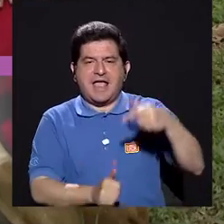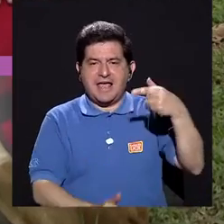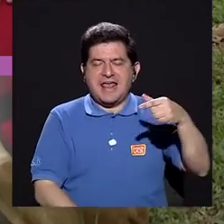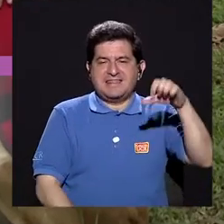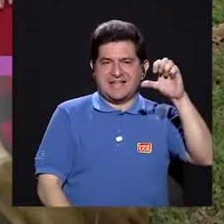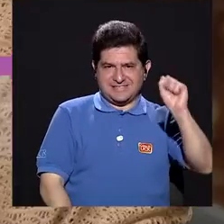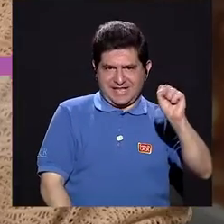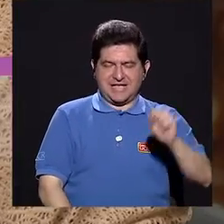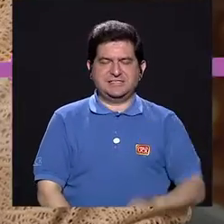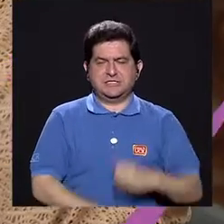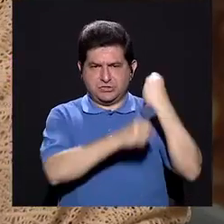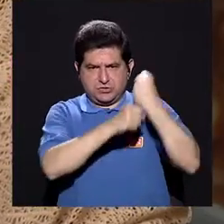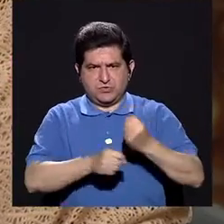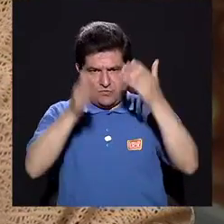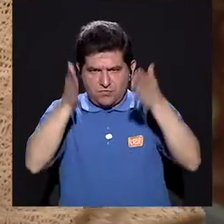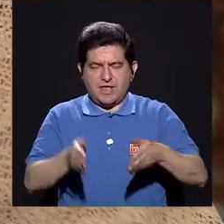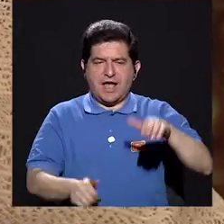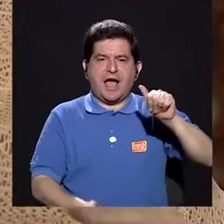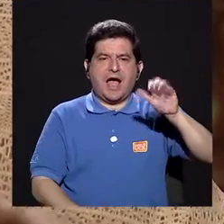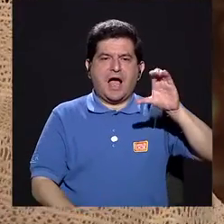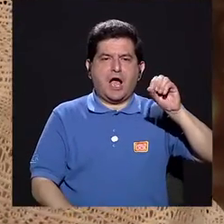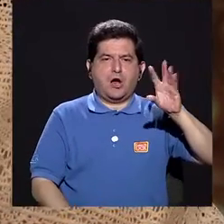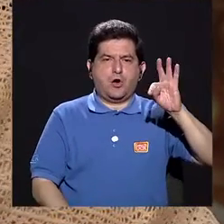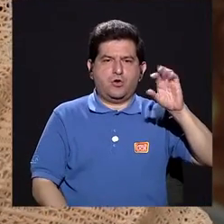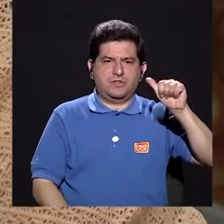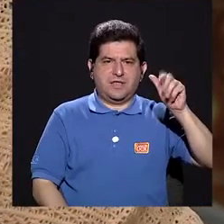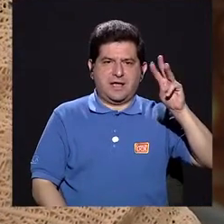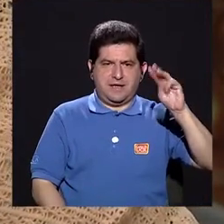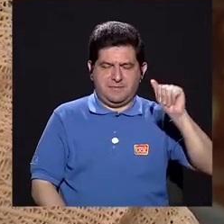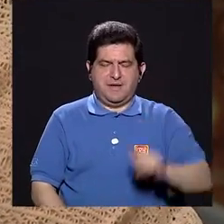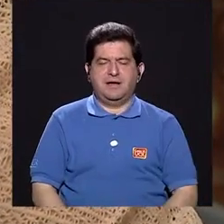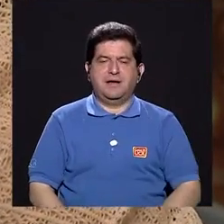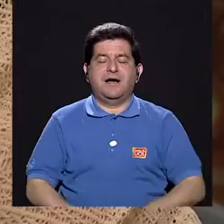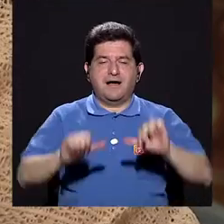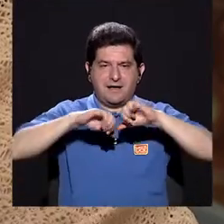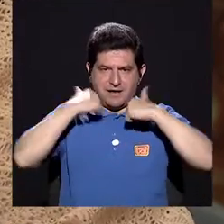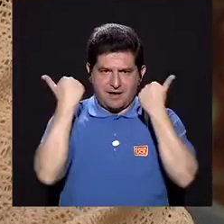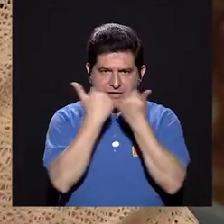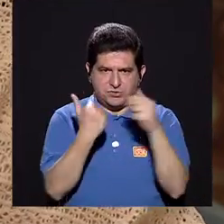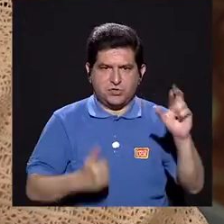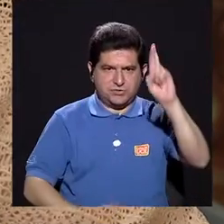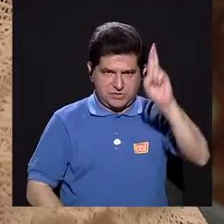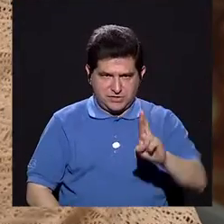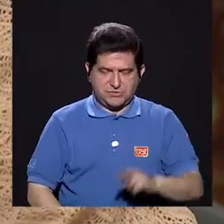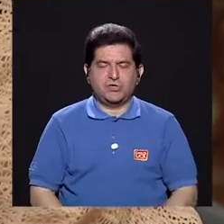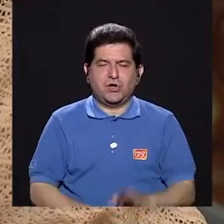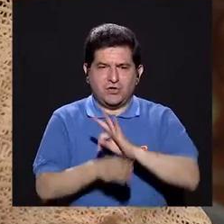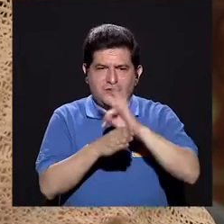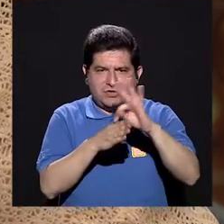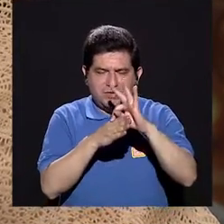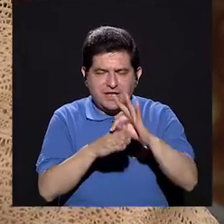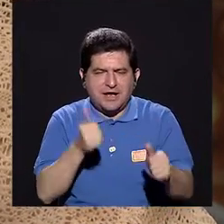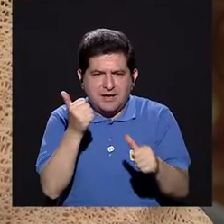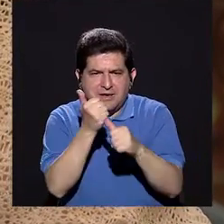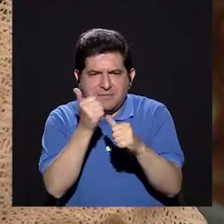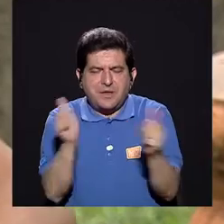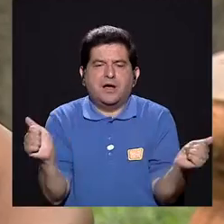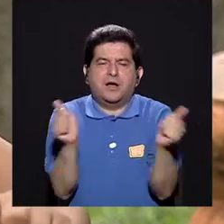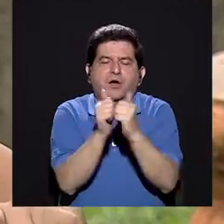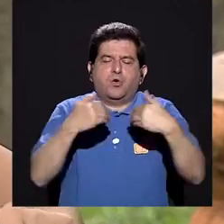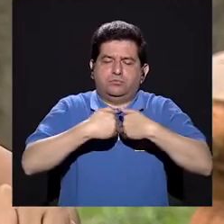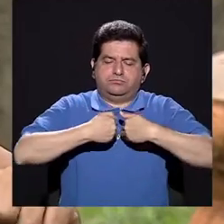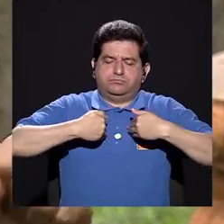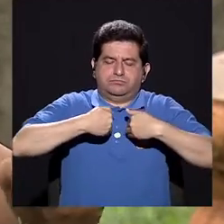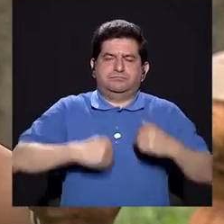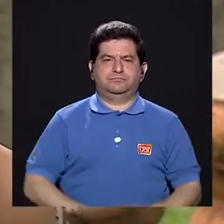señora Gretel Sánchez, fundadora de ACOTEAMA, que es la Asociación Costarricense de Terapia Asistida con Mascotas. Y